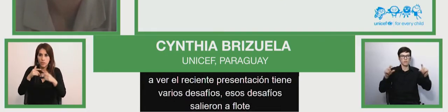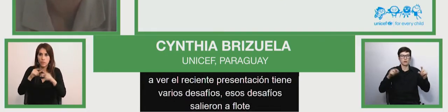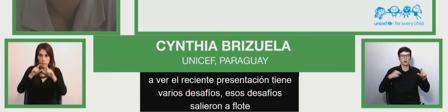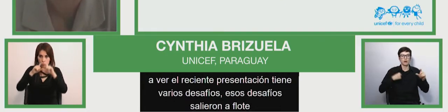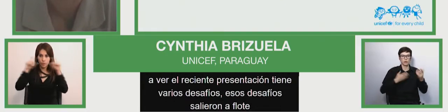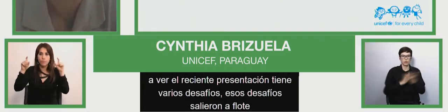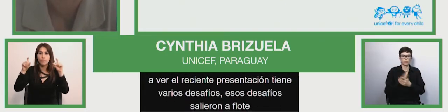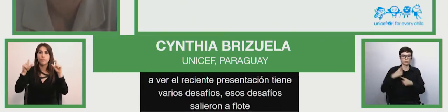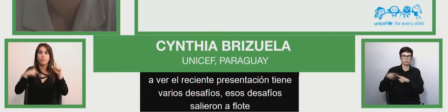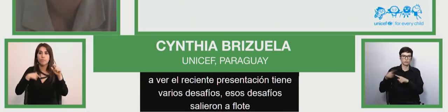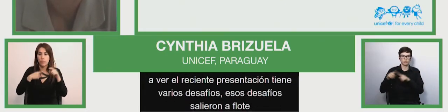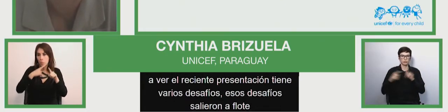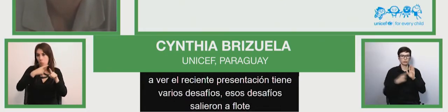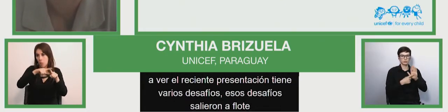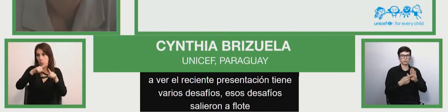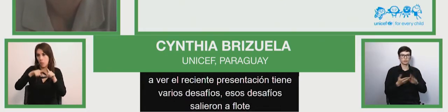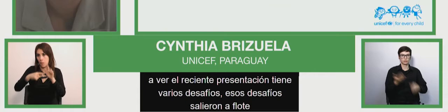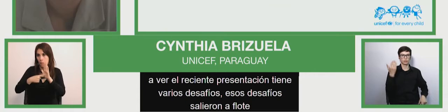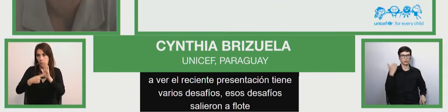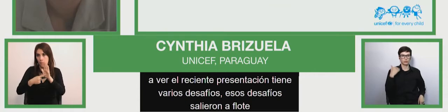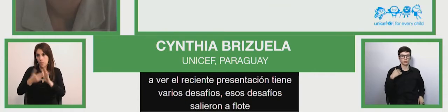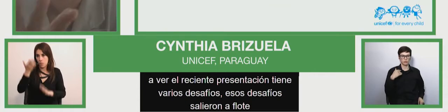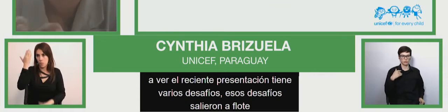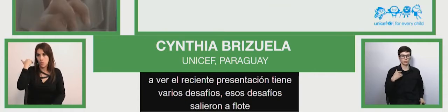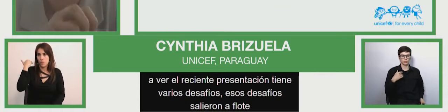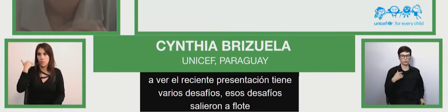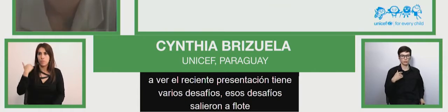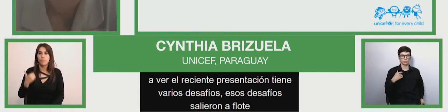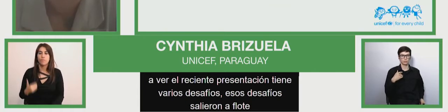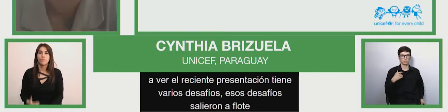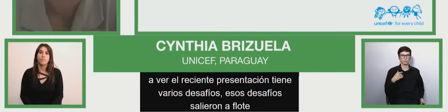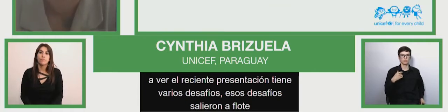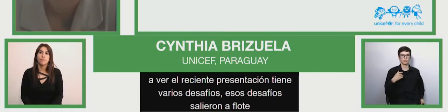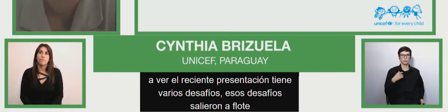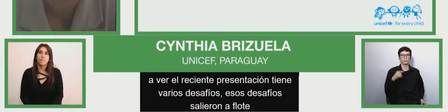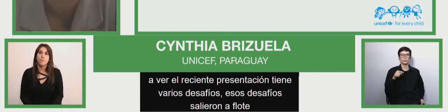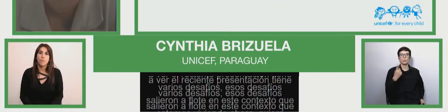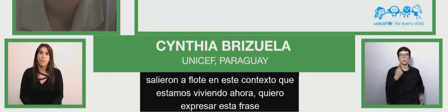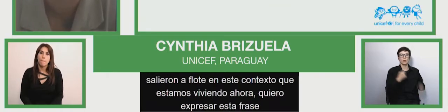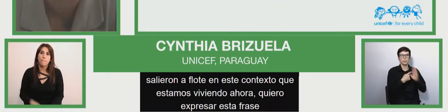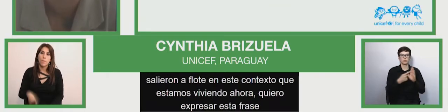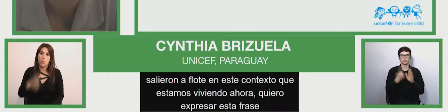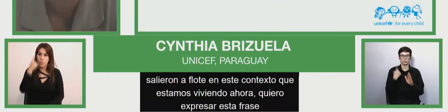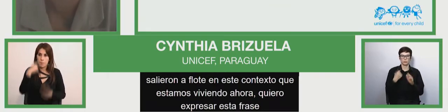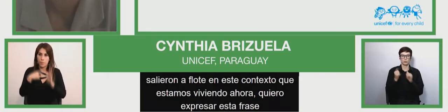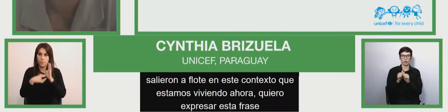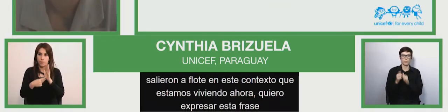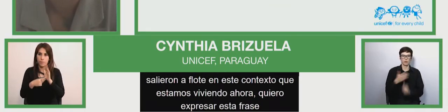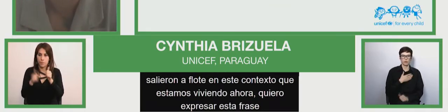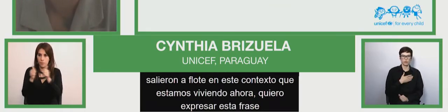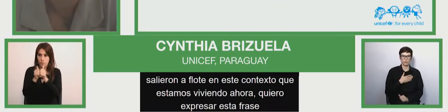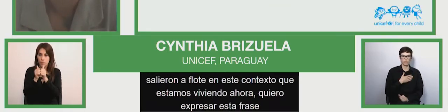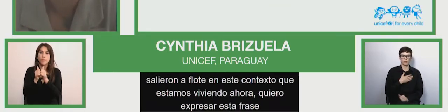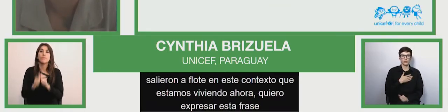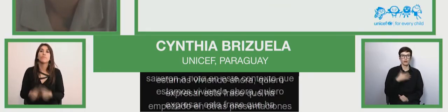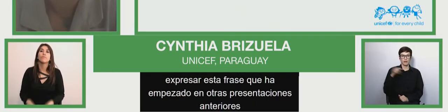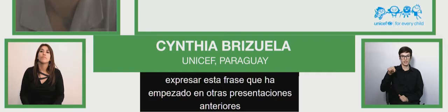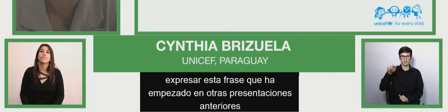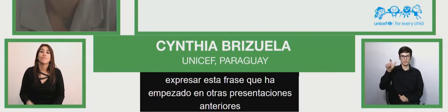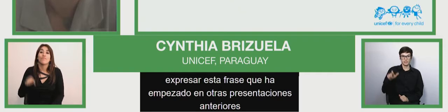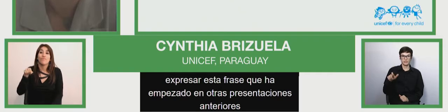presentaciones anteriores, tomo de una presentación de un colega y esta